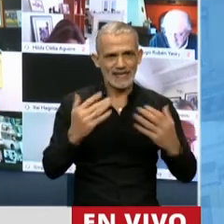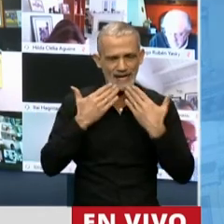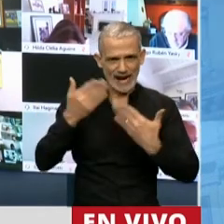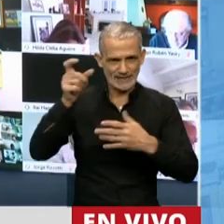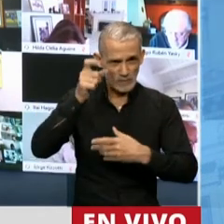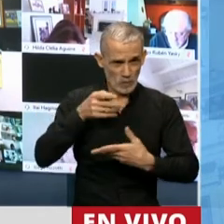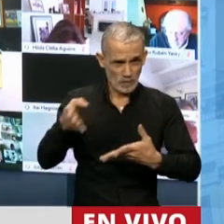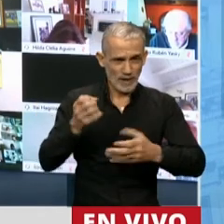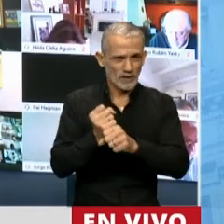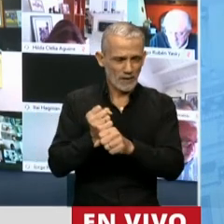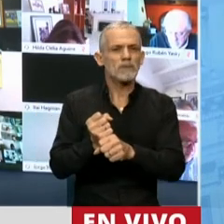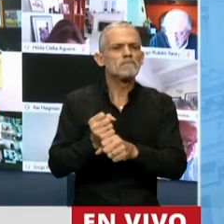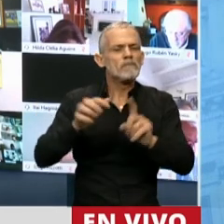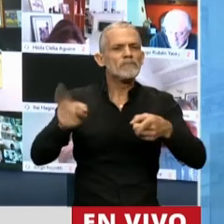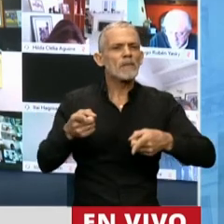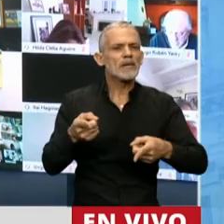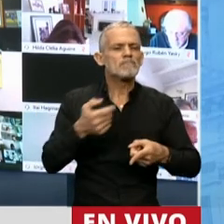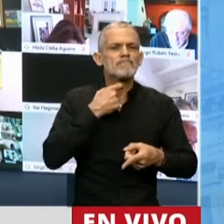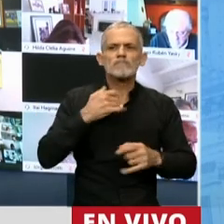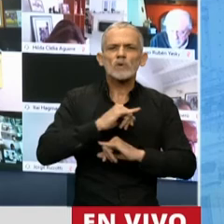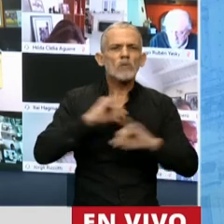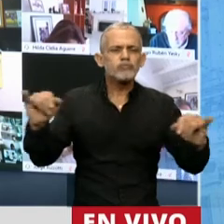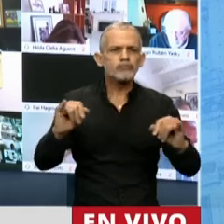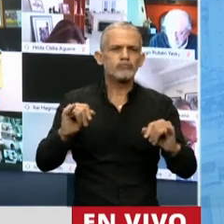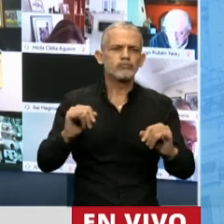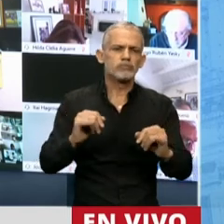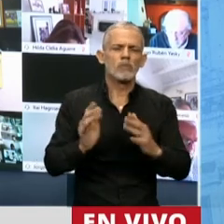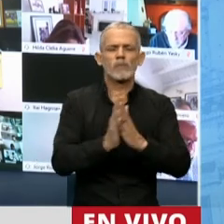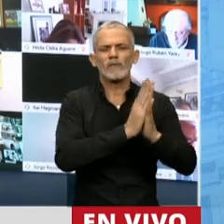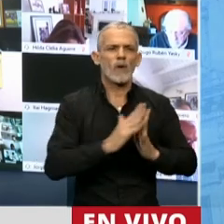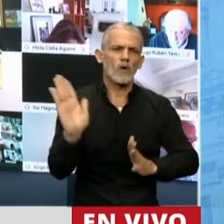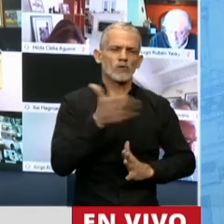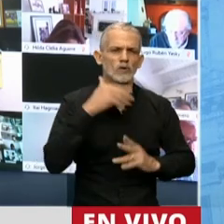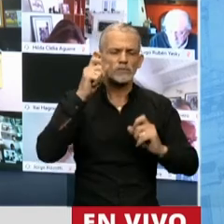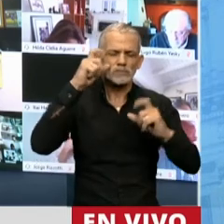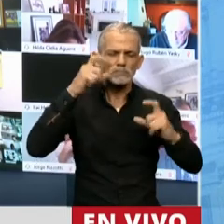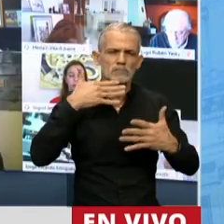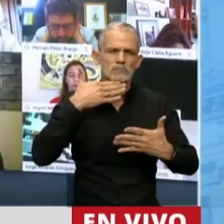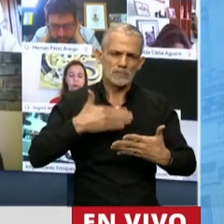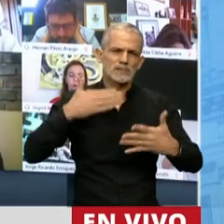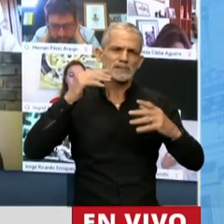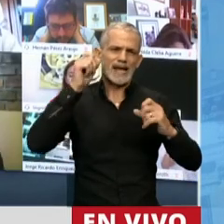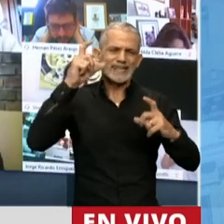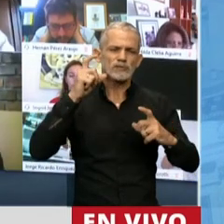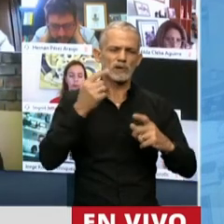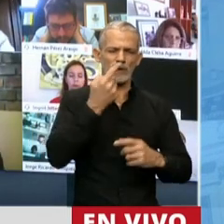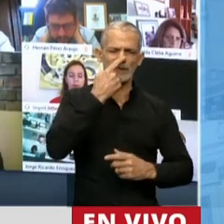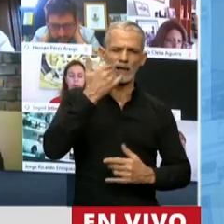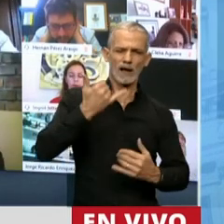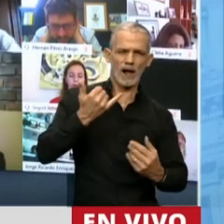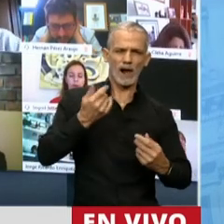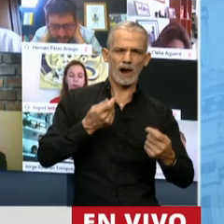Y para terminar, Presidente, quiero transmitir un fuerte llamado a la reflexión a quienes por determinados intereses